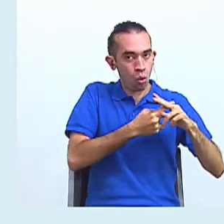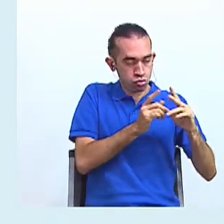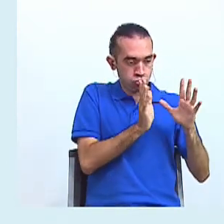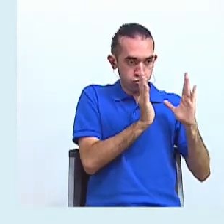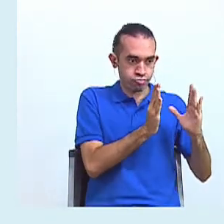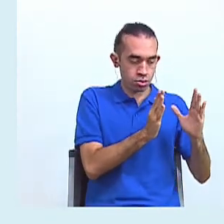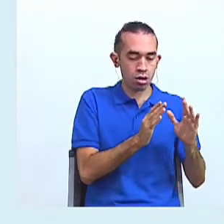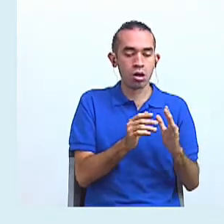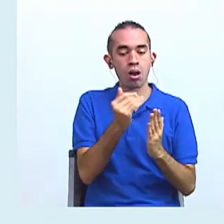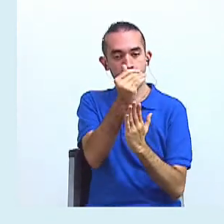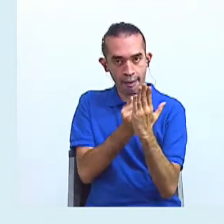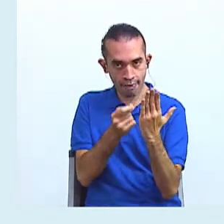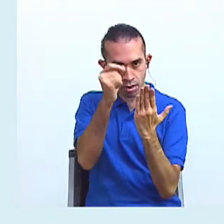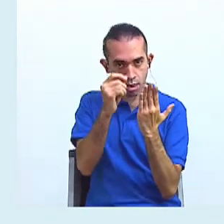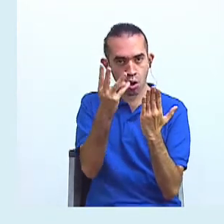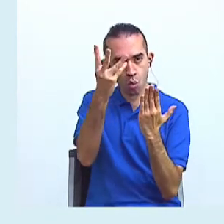índice.